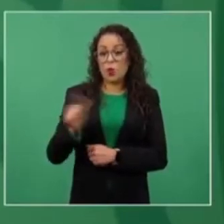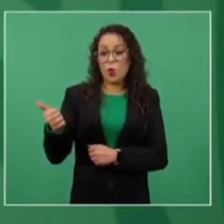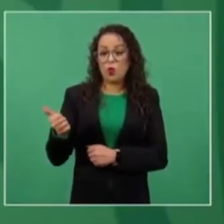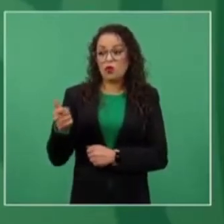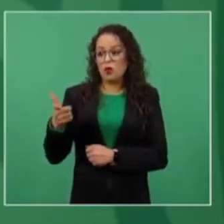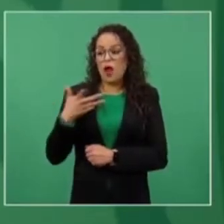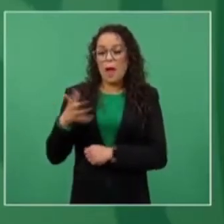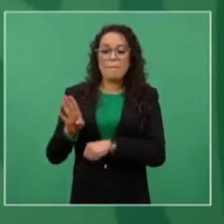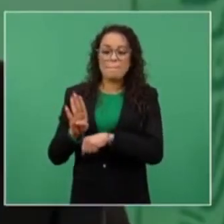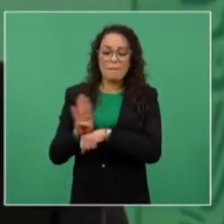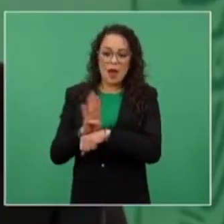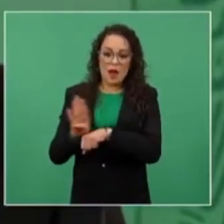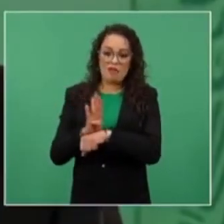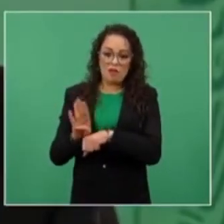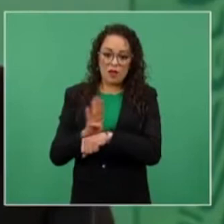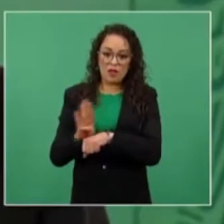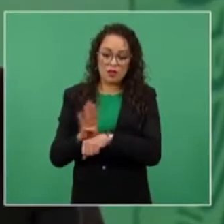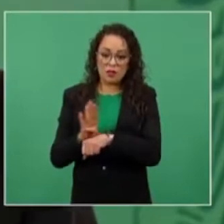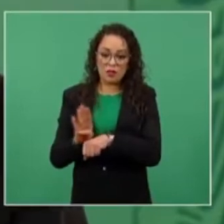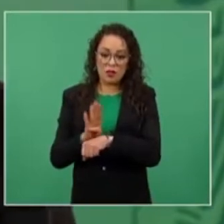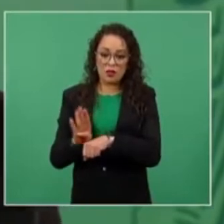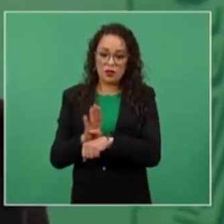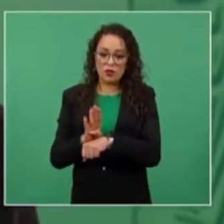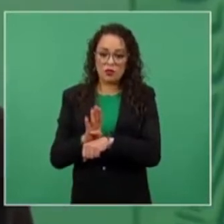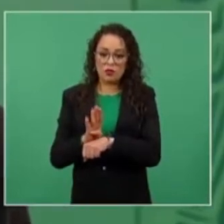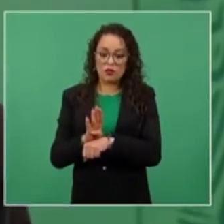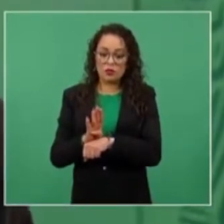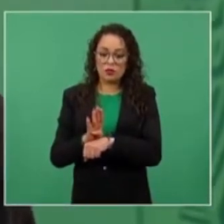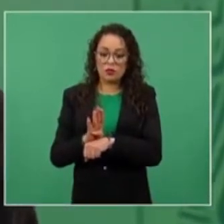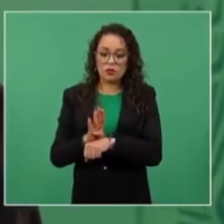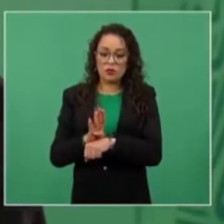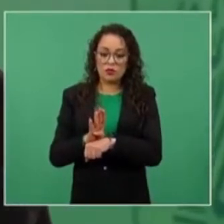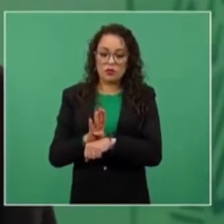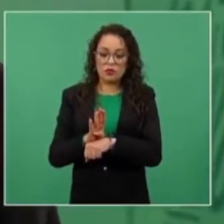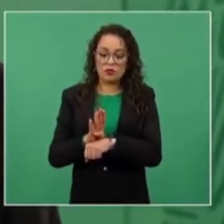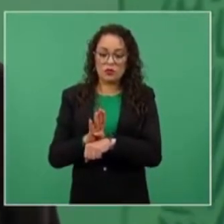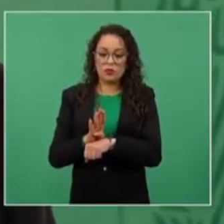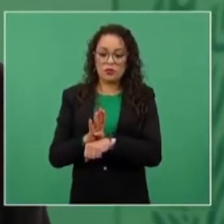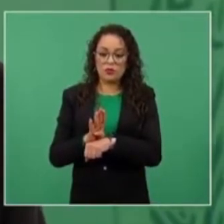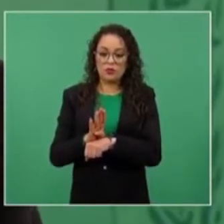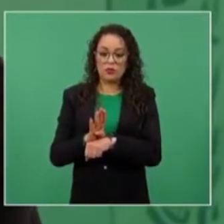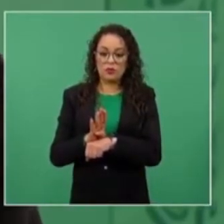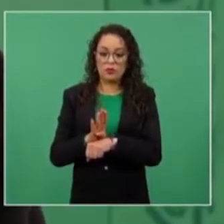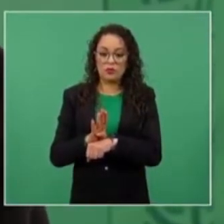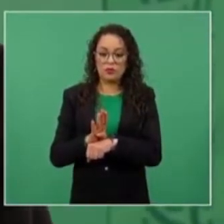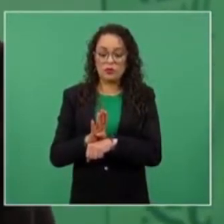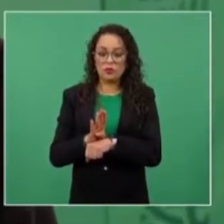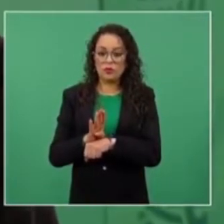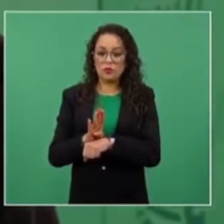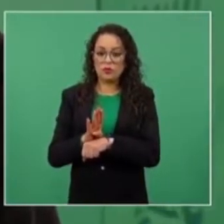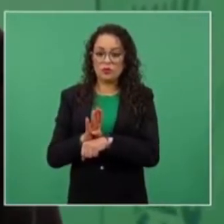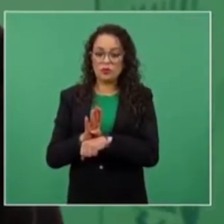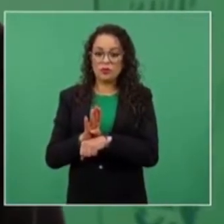otros